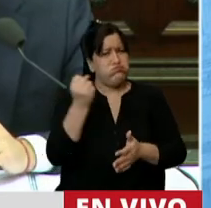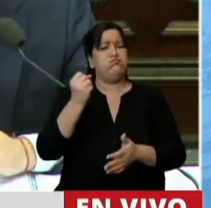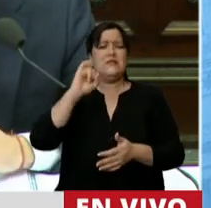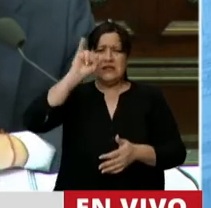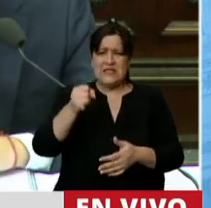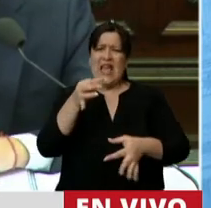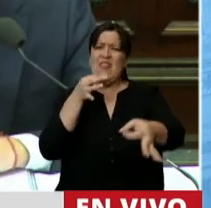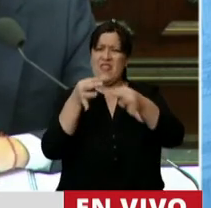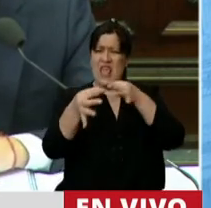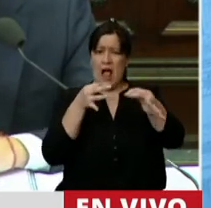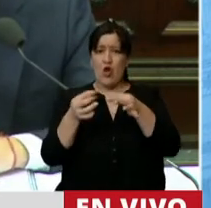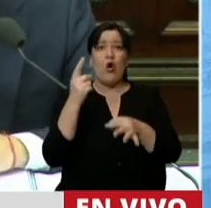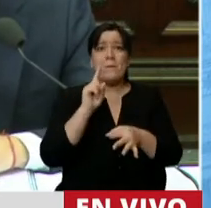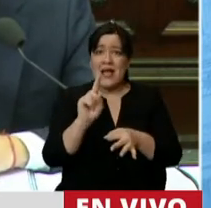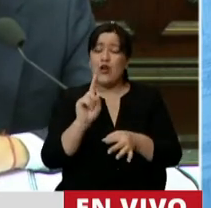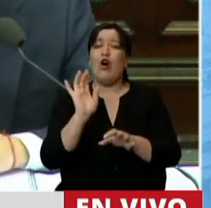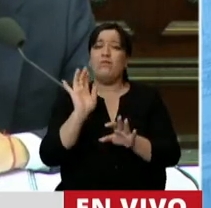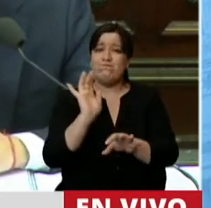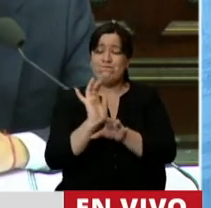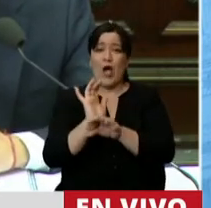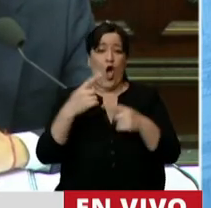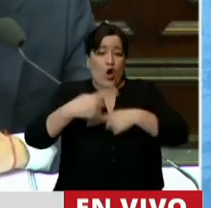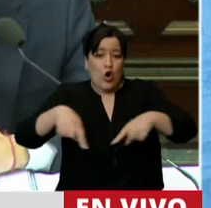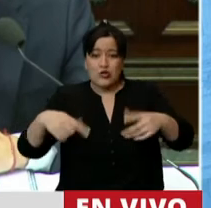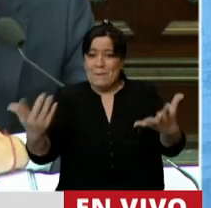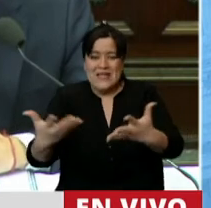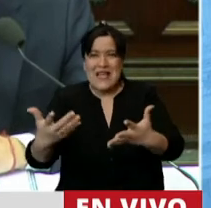Ahora el diálogo es previo a los hechos.